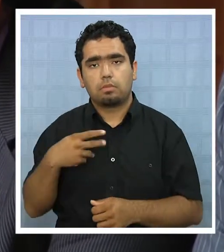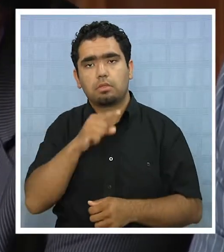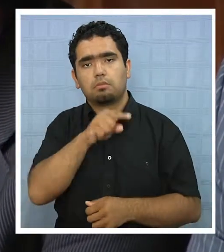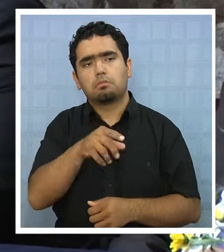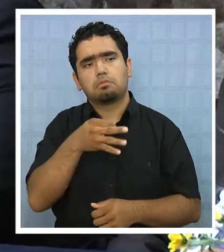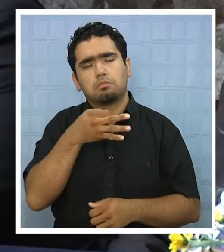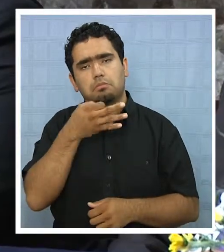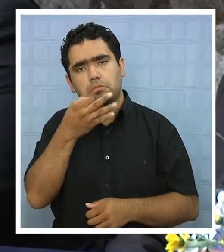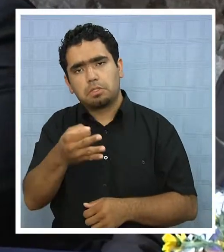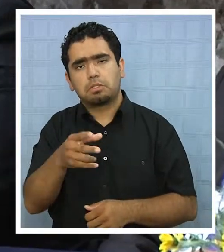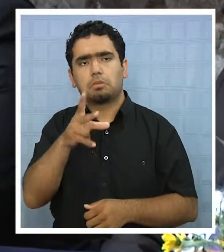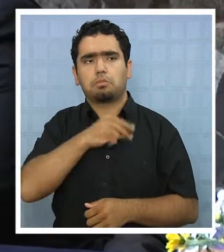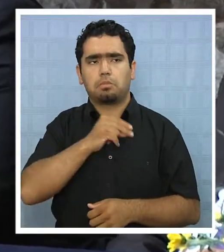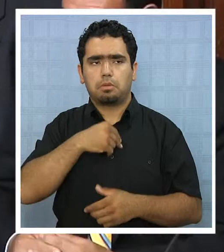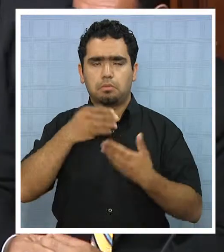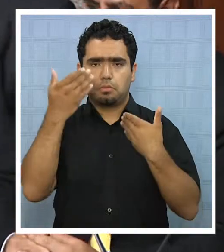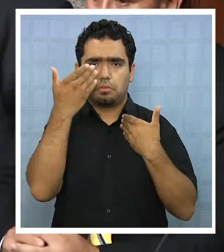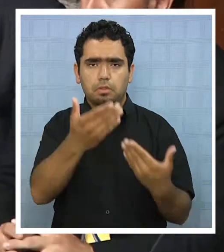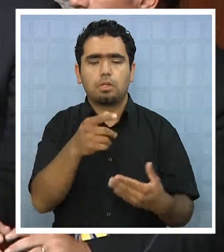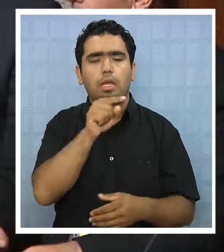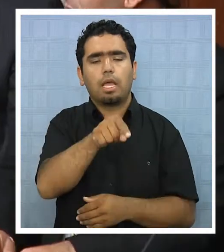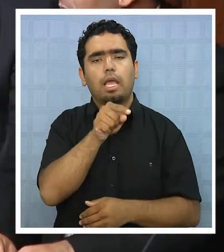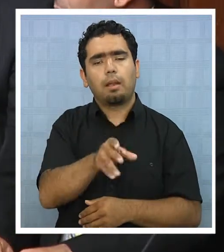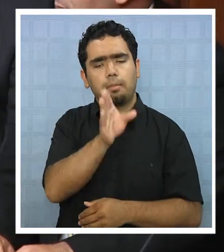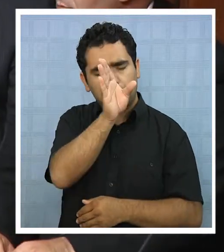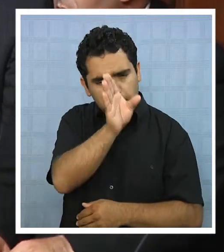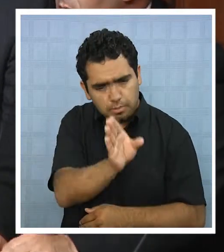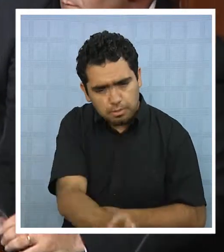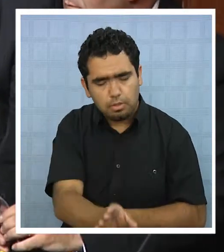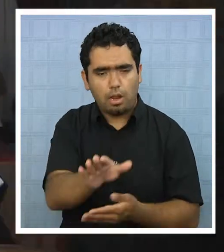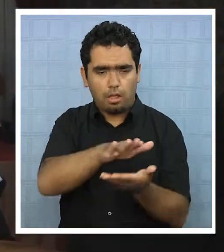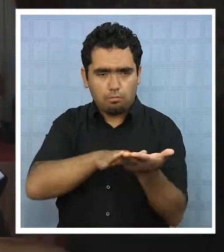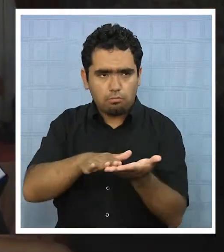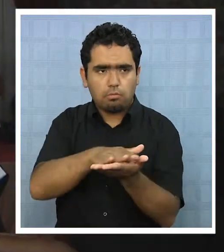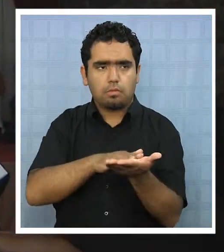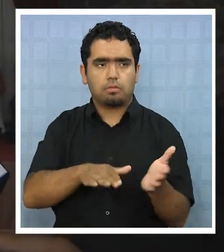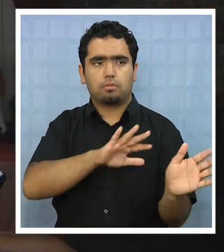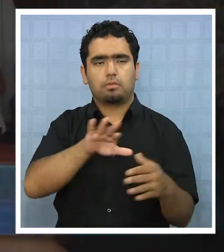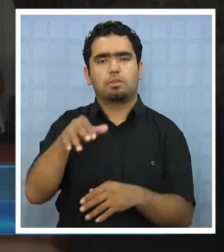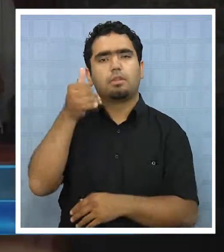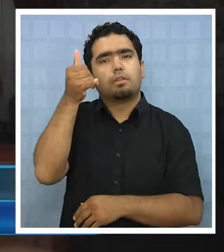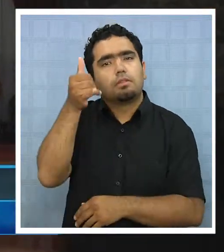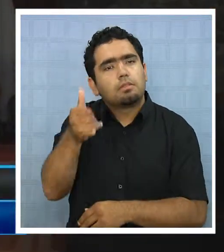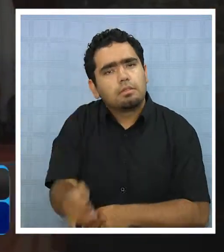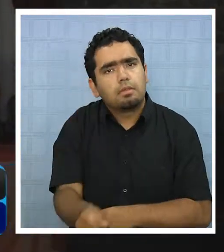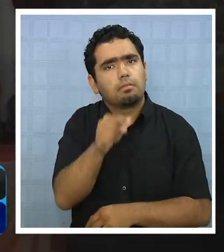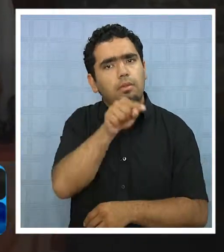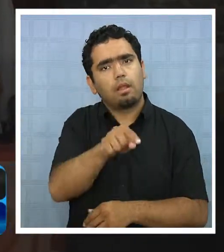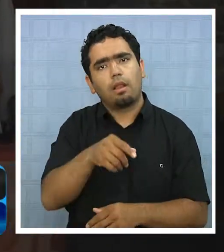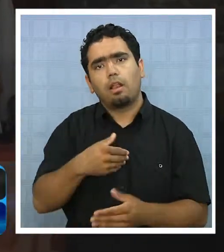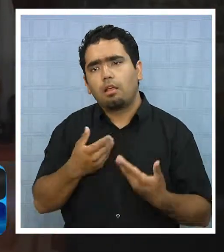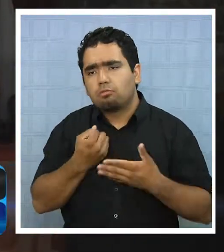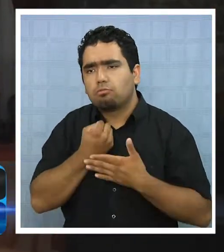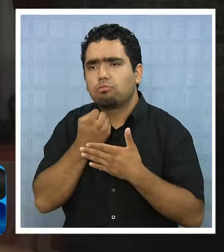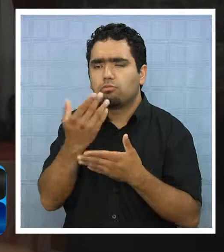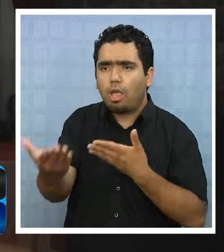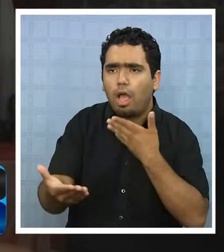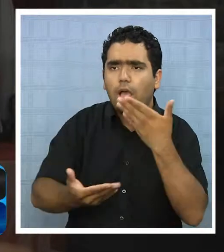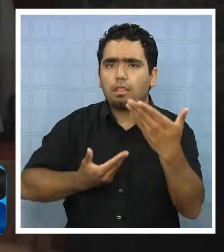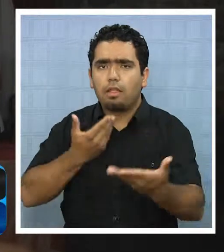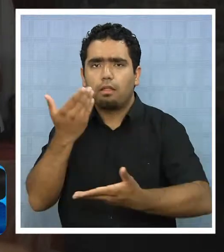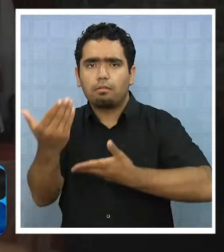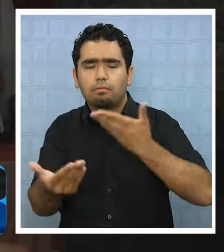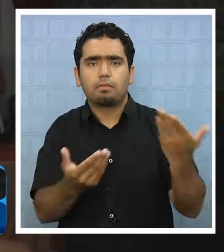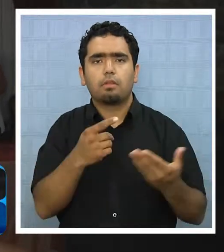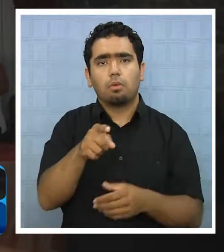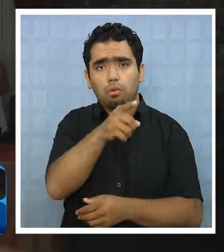reconocimiento, a quien dio un ejemplo como persona y como político. La verdad que hasta los últimos días siempre estuve aportando, cuando, no sé si ustedes alguna